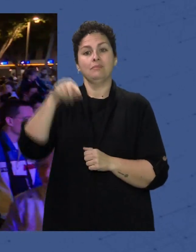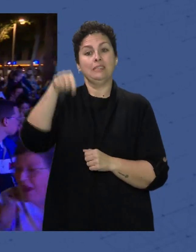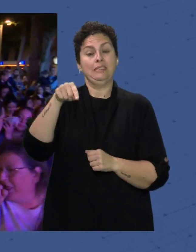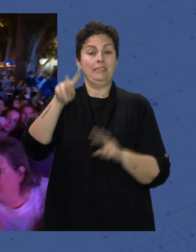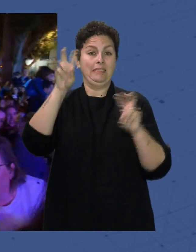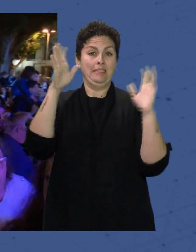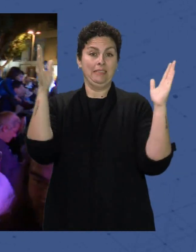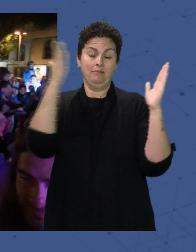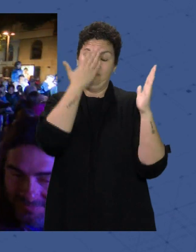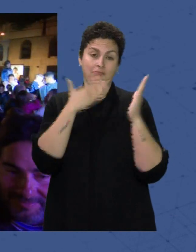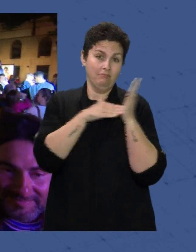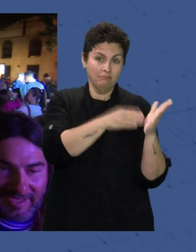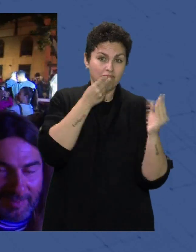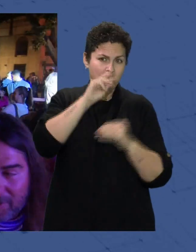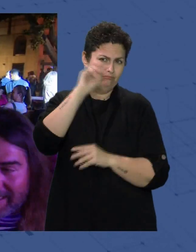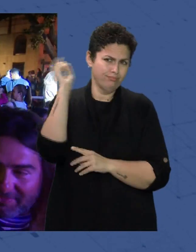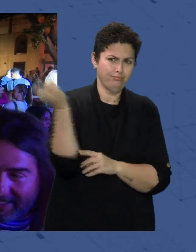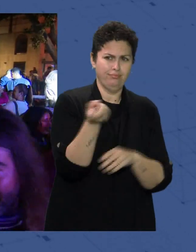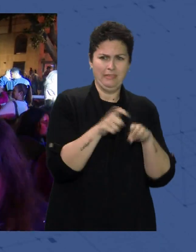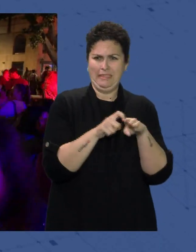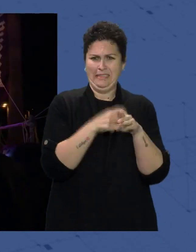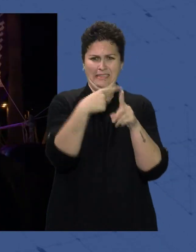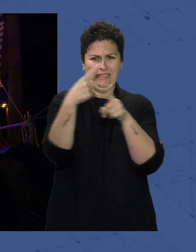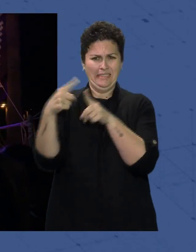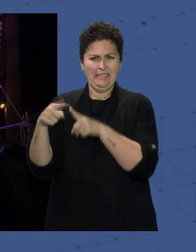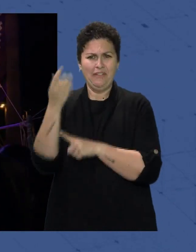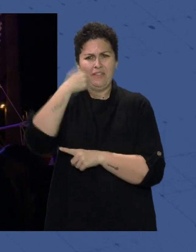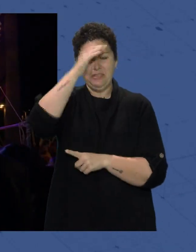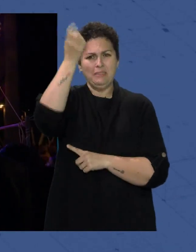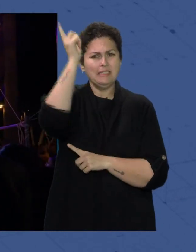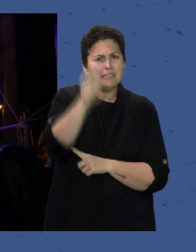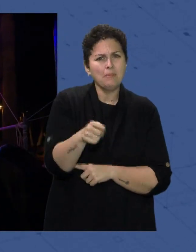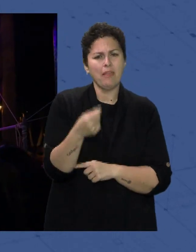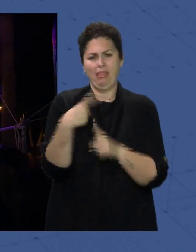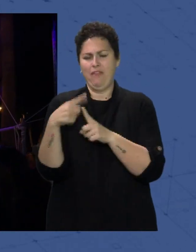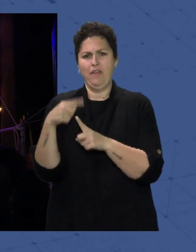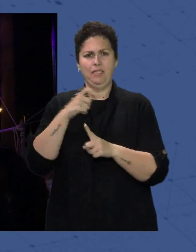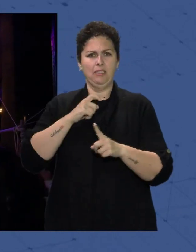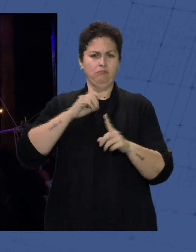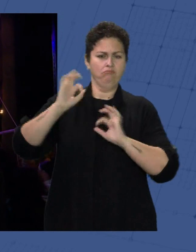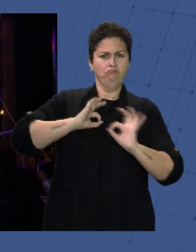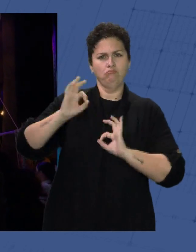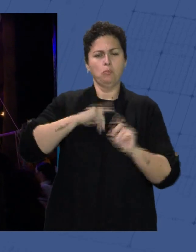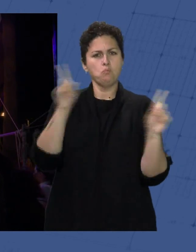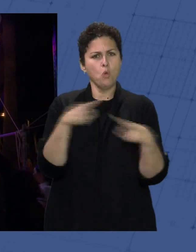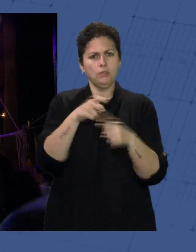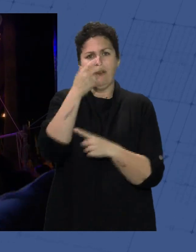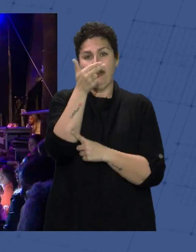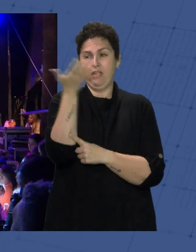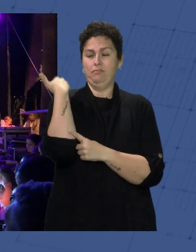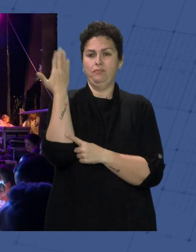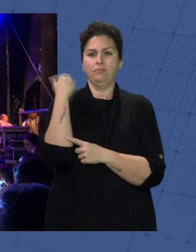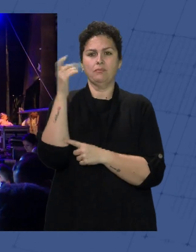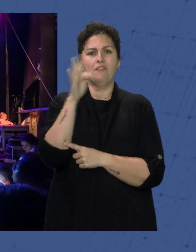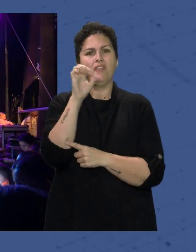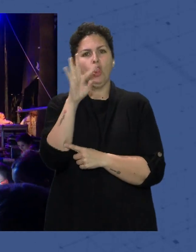gastronomía de distintas variedades y de distintas formas durante todo el fin de semana han tenido lugar distintas actuaciones musicales el pasado viernes tributo a FIT y FIT y